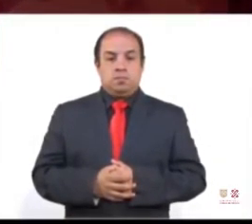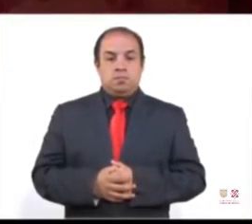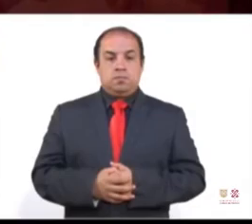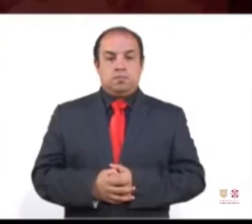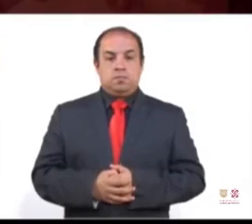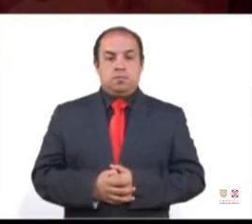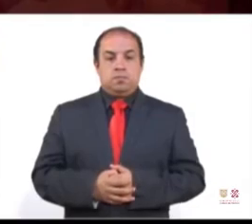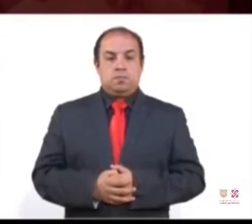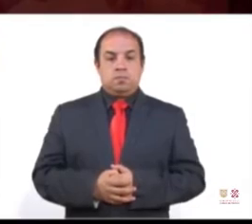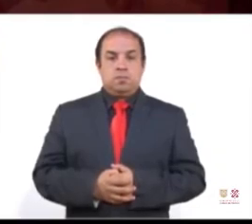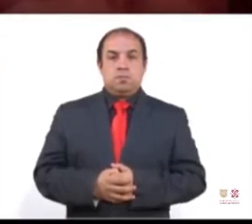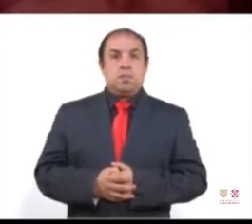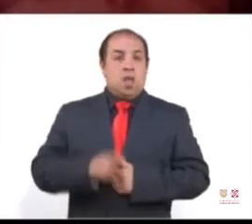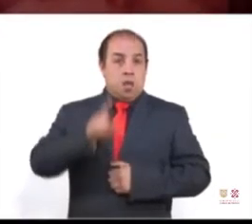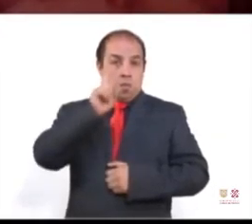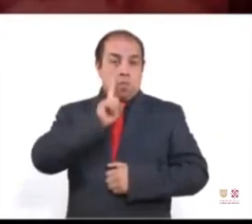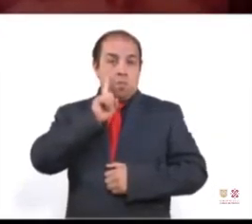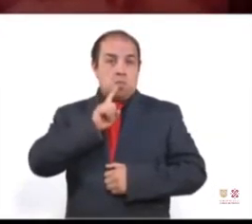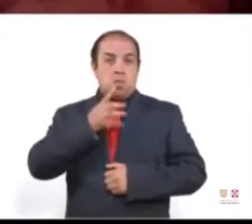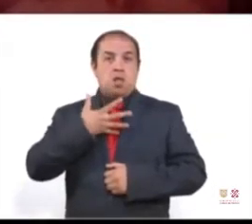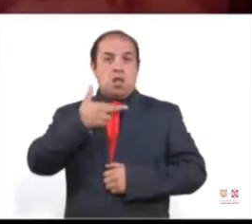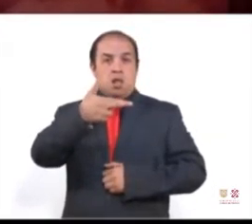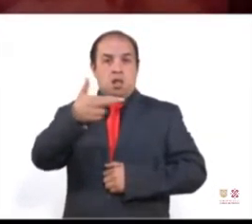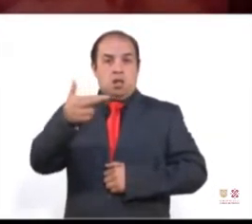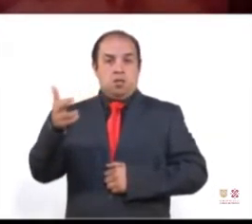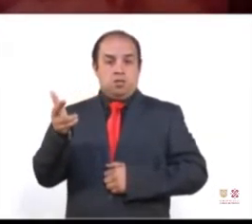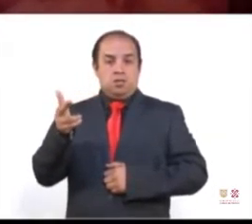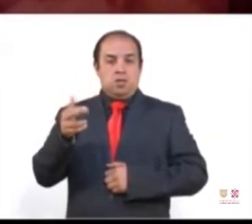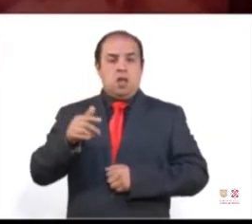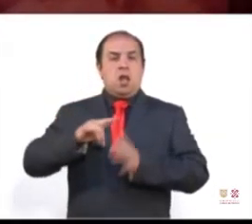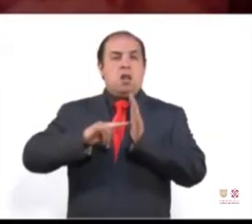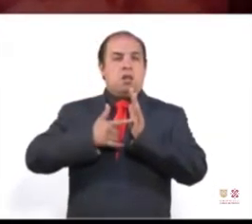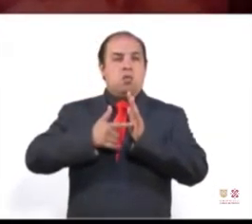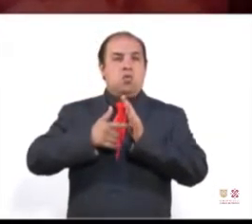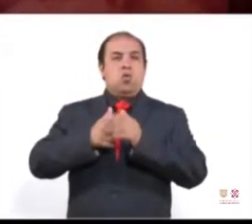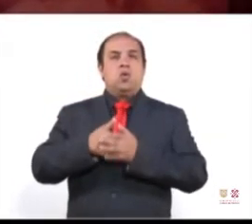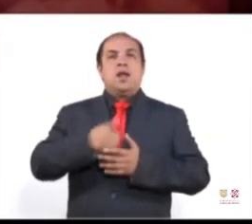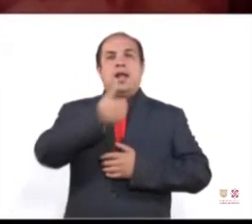Ella está en un restaurante, las 18.04.